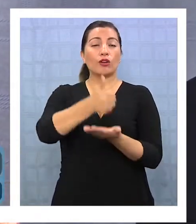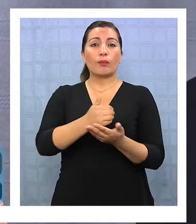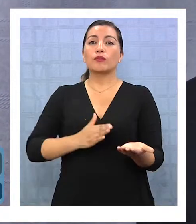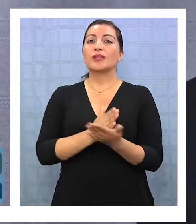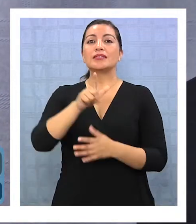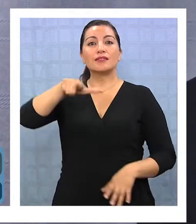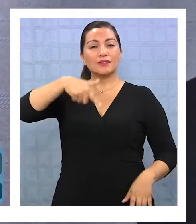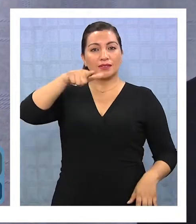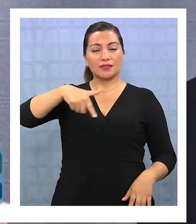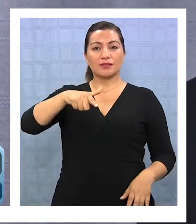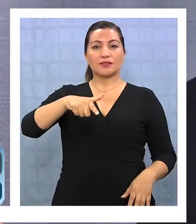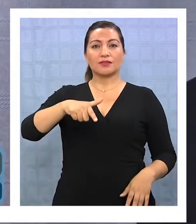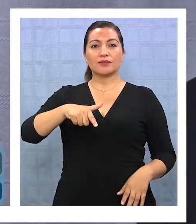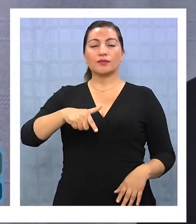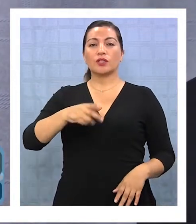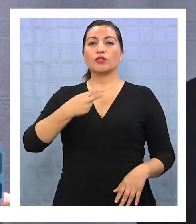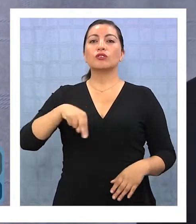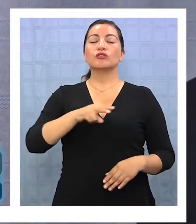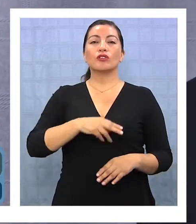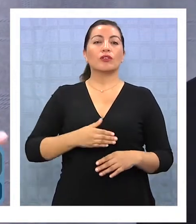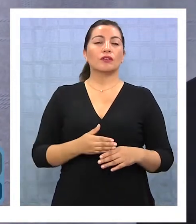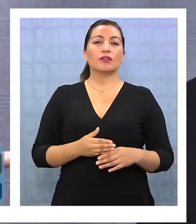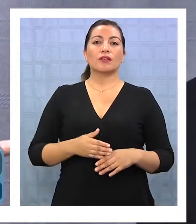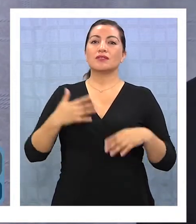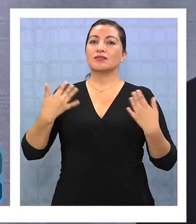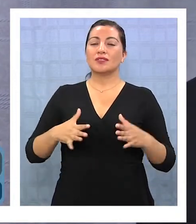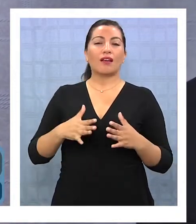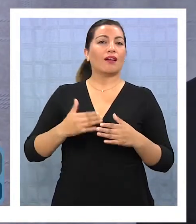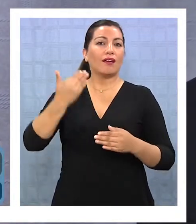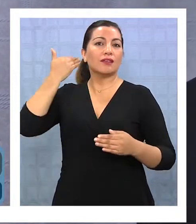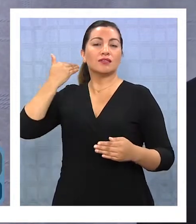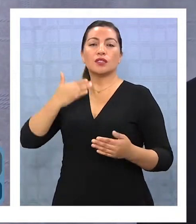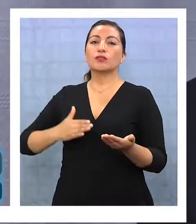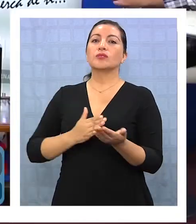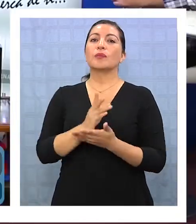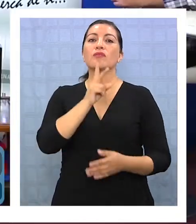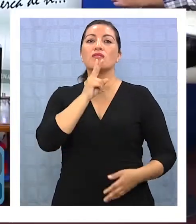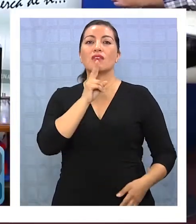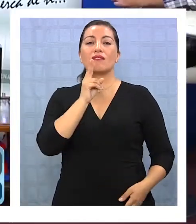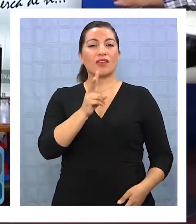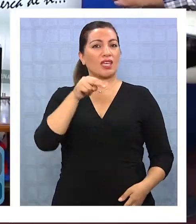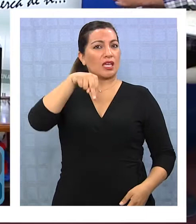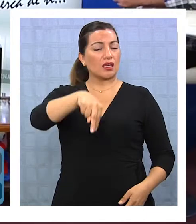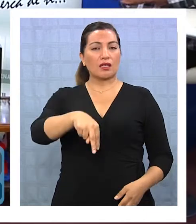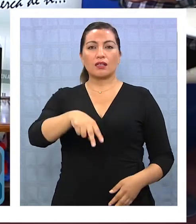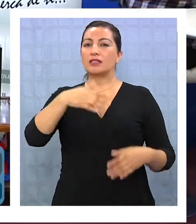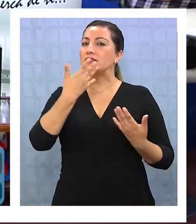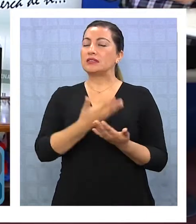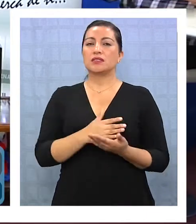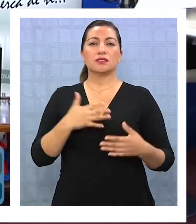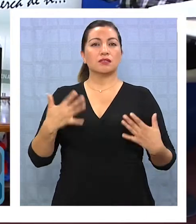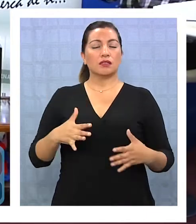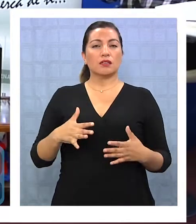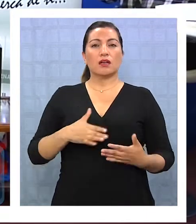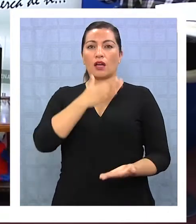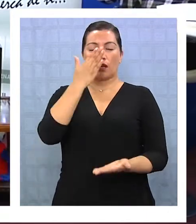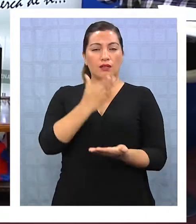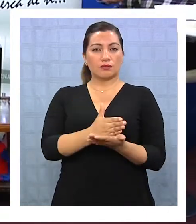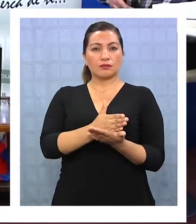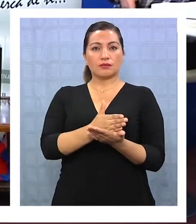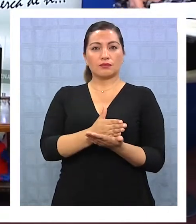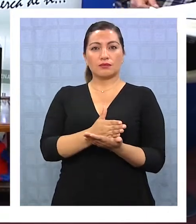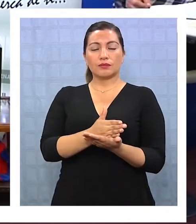la copa parte el 17, nosotros ya estamos transmitiendo la señal de TVN, que la vamos a transmitir de manera íntegra hasta